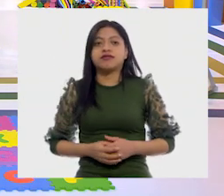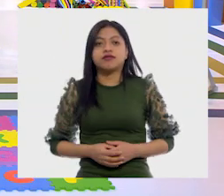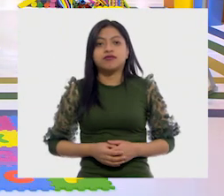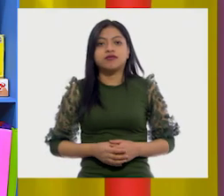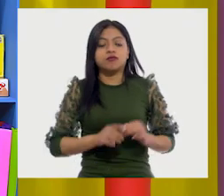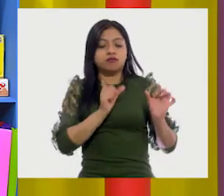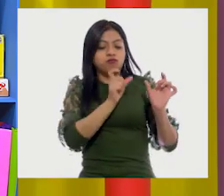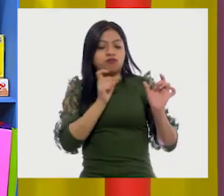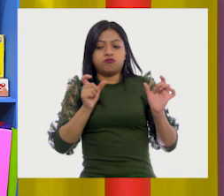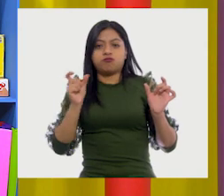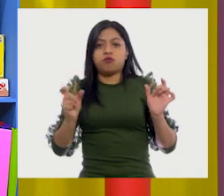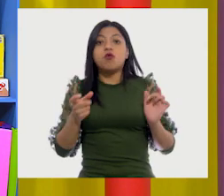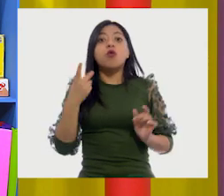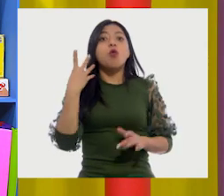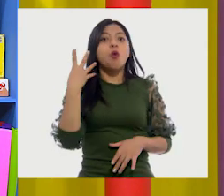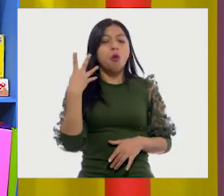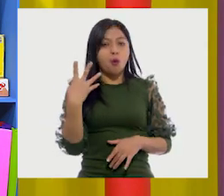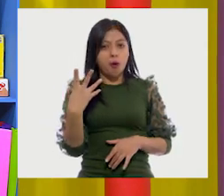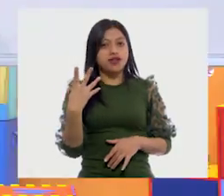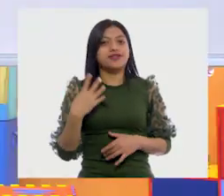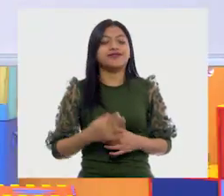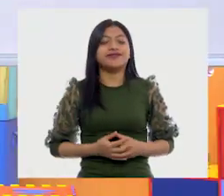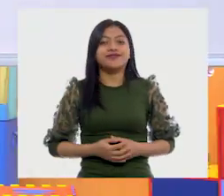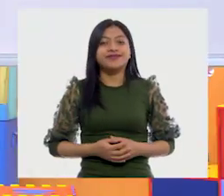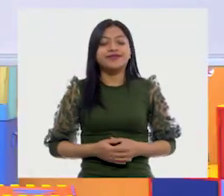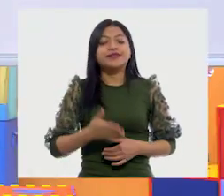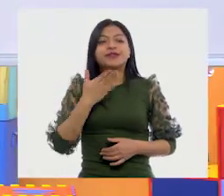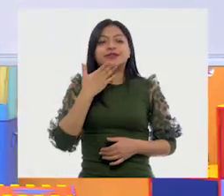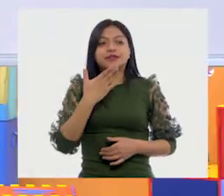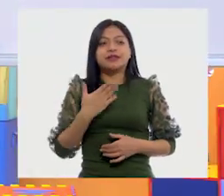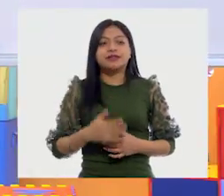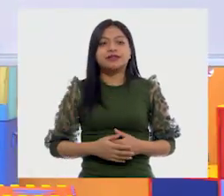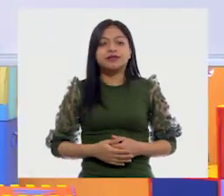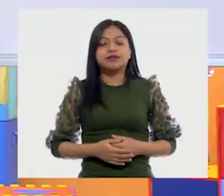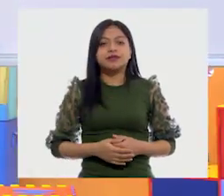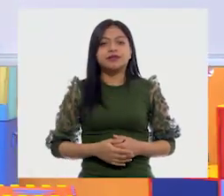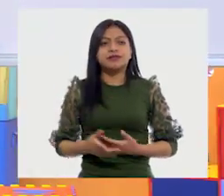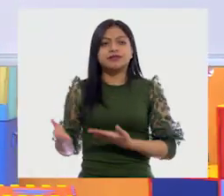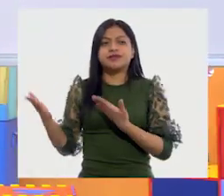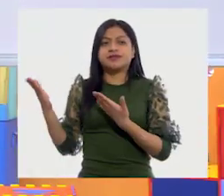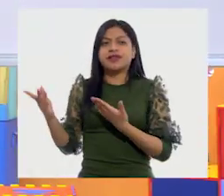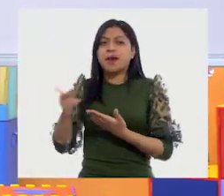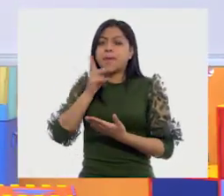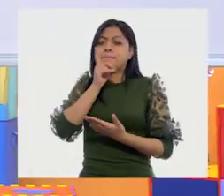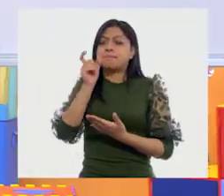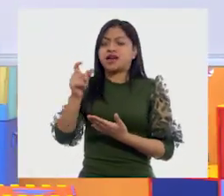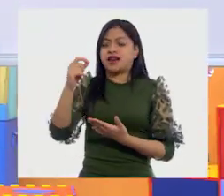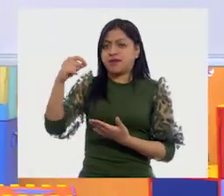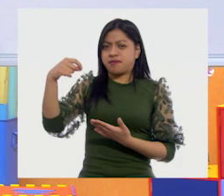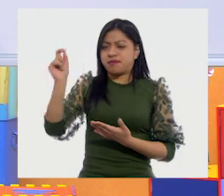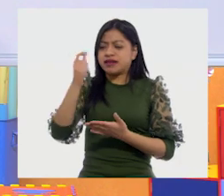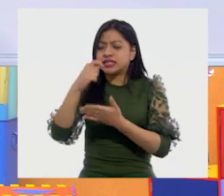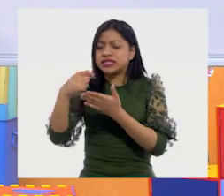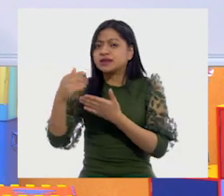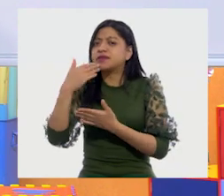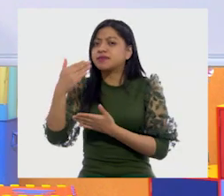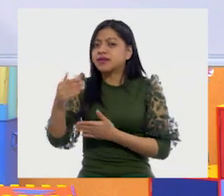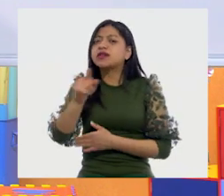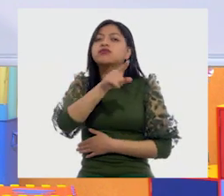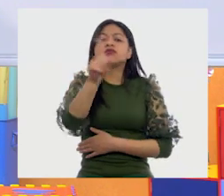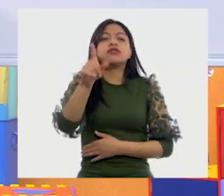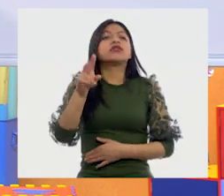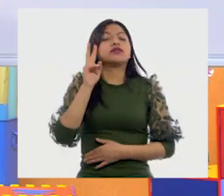Cuatro. Cuatro sílabas. Muy bien. Ahora vamos a ver si está bien escrito. Vamos a preguntarle a nuestros amigos,